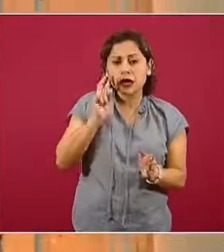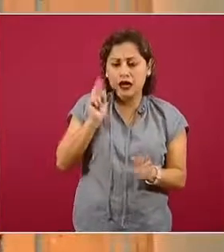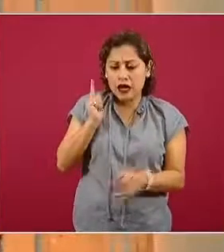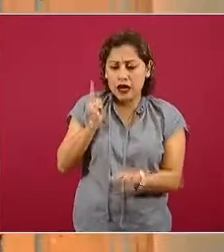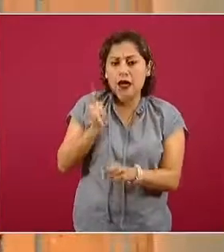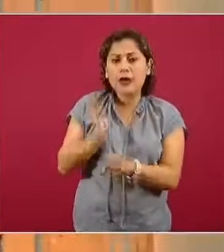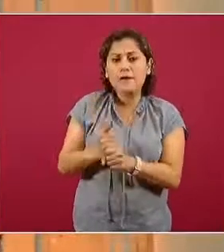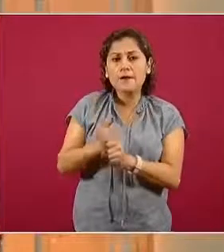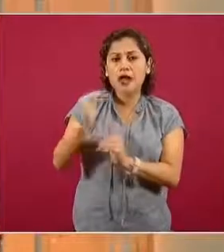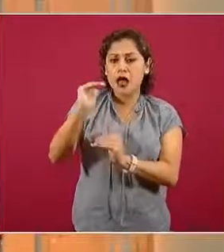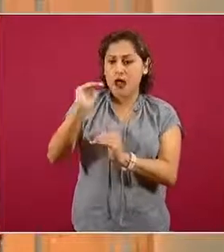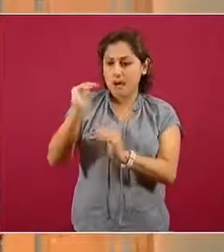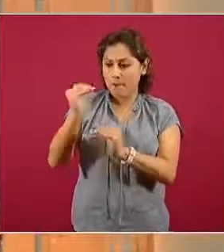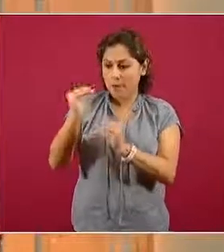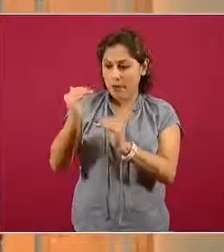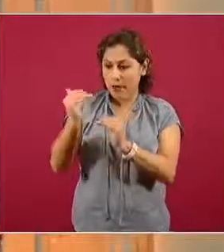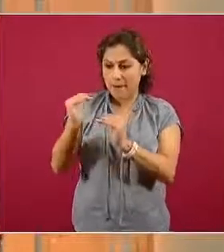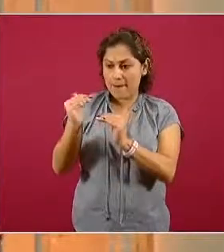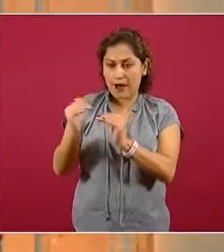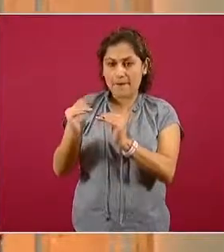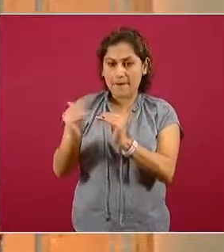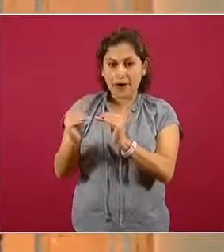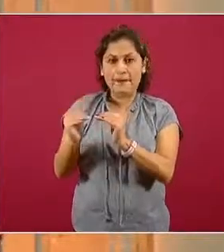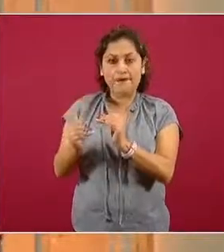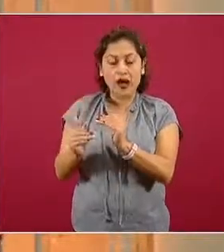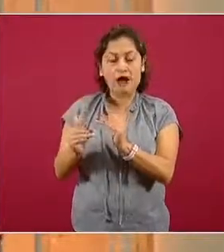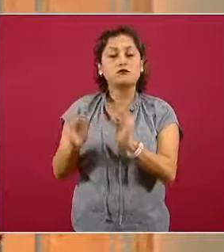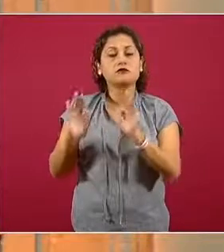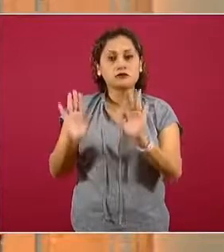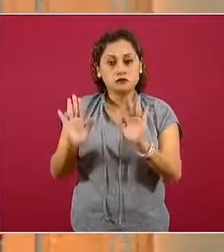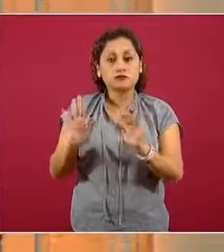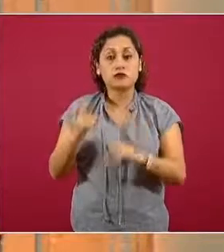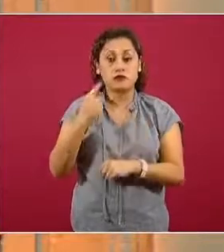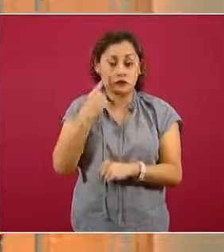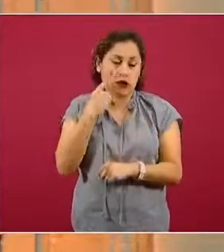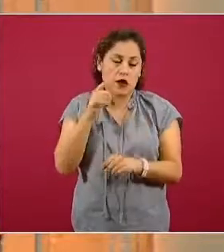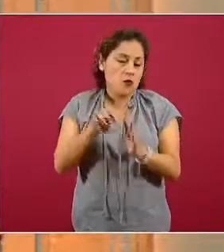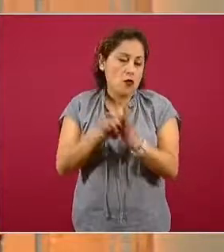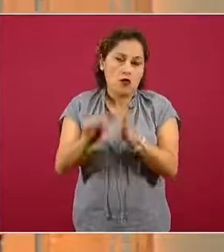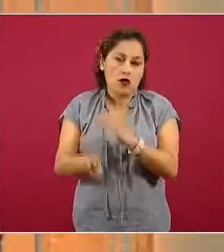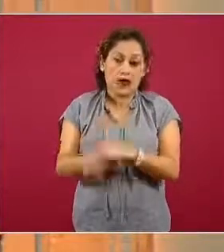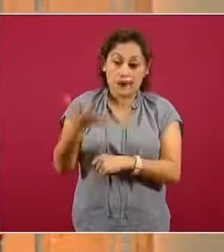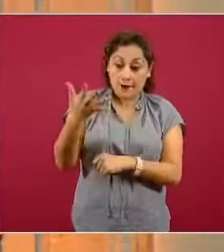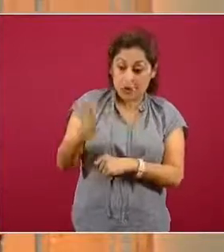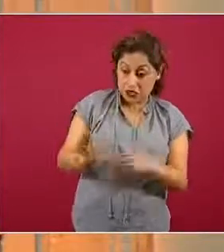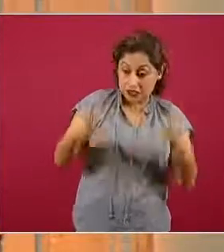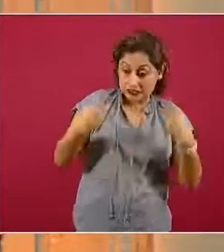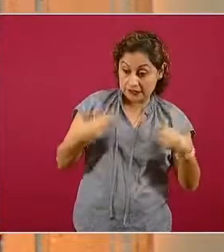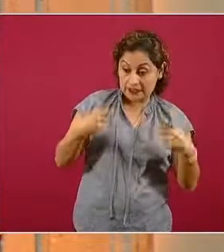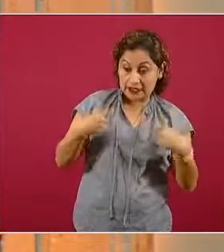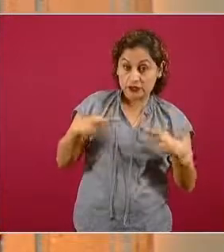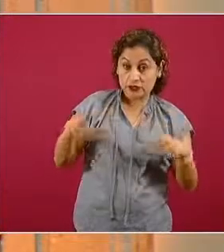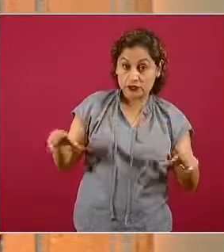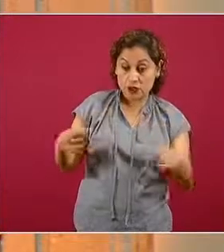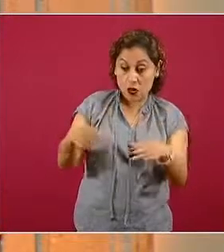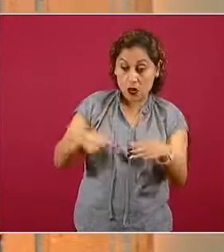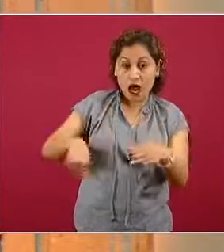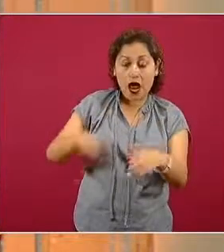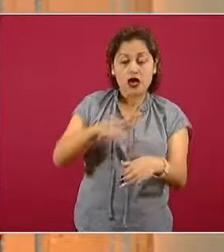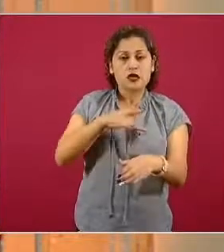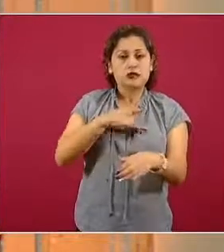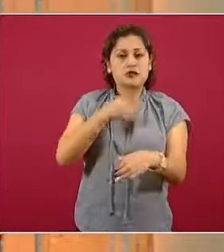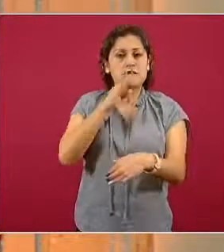de lo que se había logrado en un momento determinado. Entonces, 4 personas de cada 10 que presentan signos y síntomas